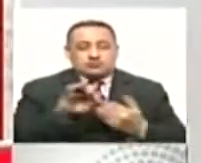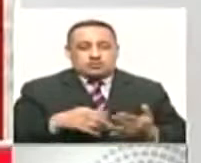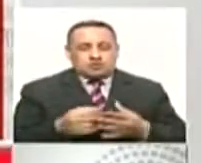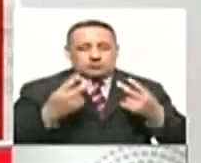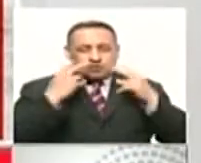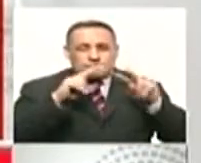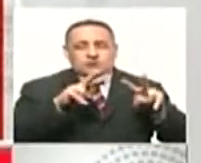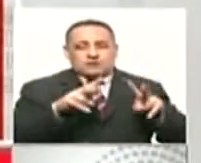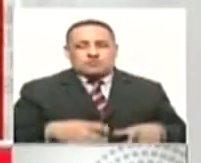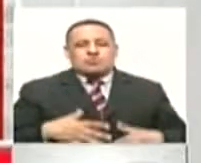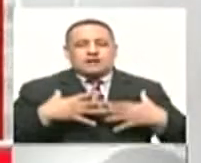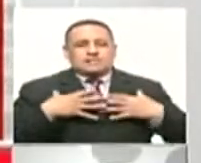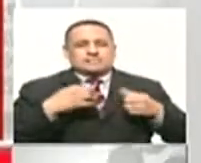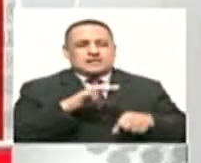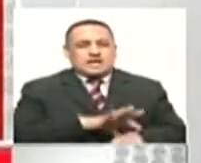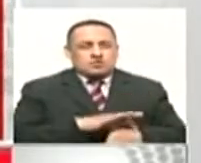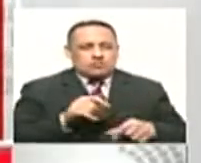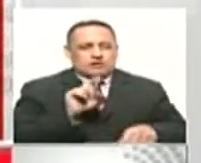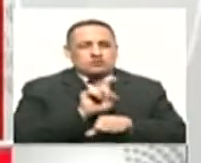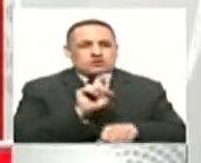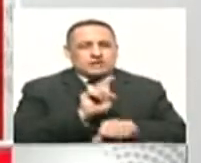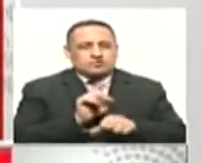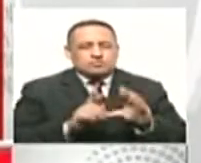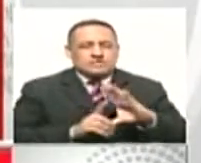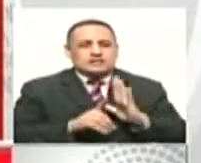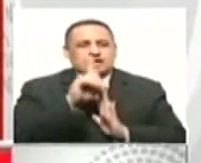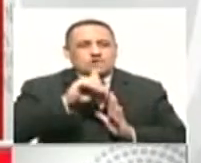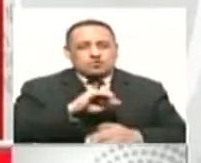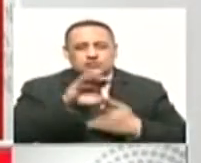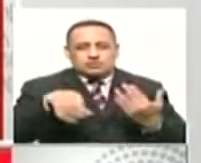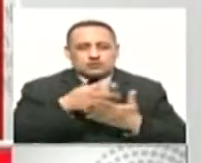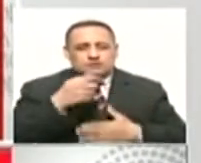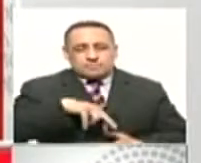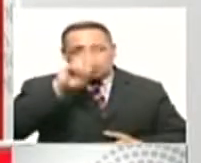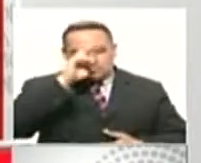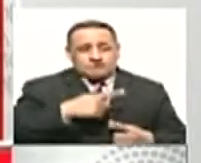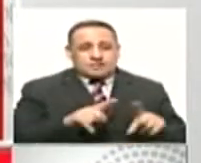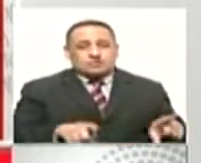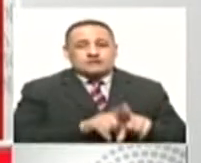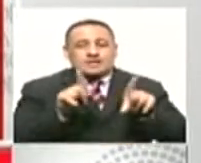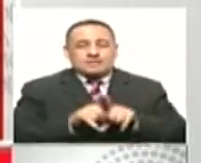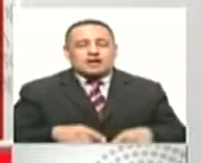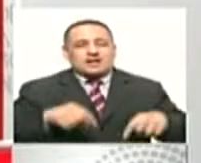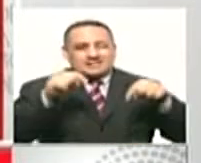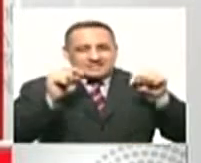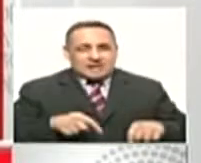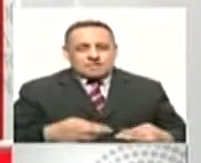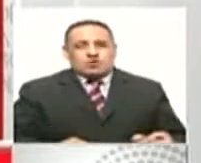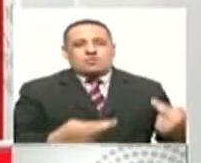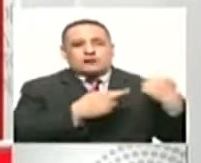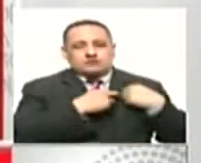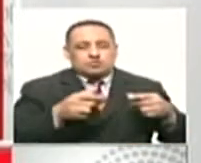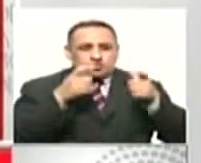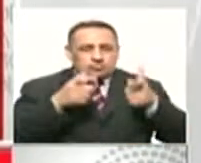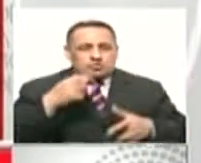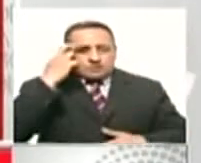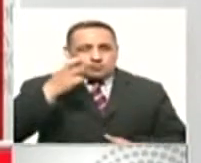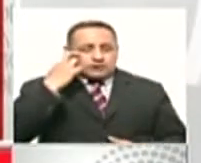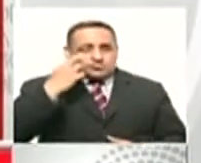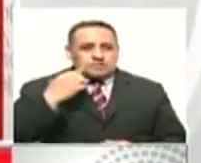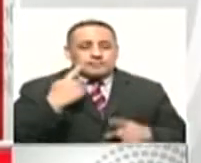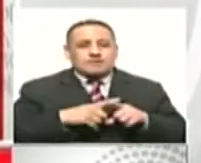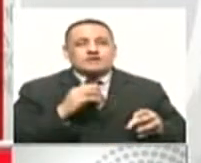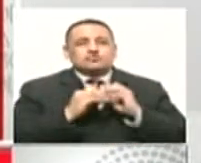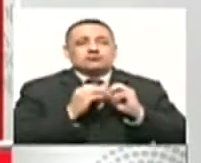construcción de institucionalidad, que estamos viendo más que nunca lo necesario